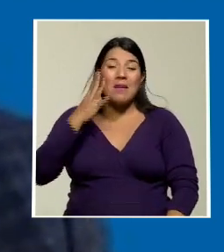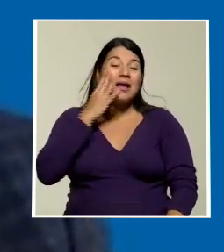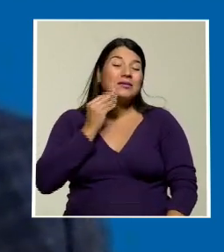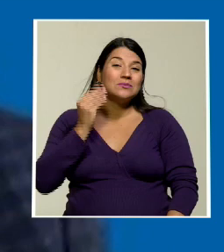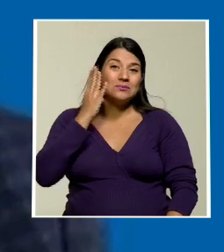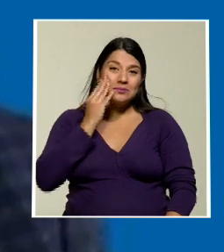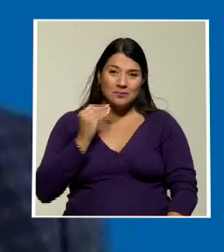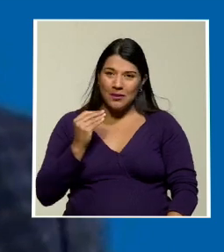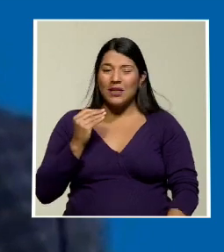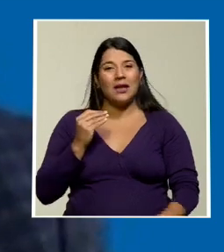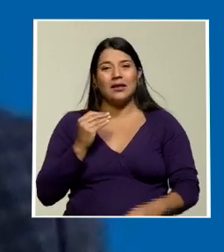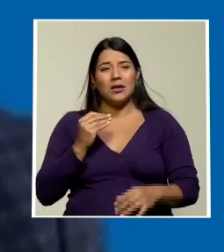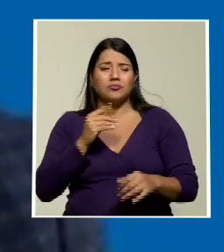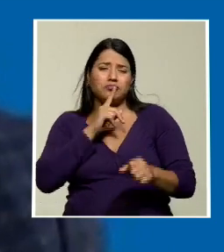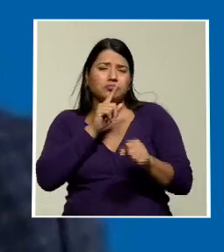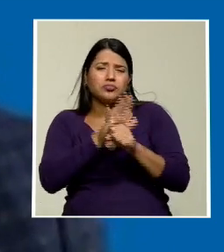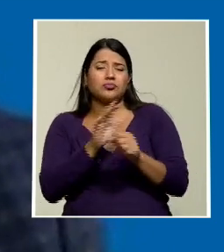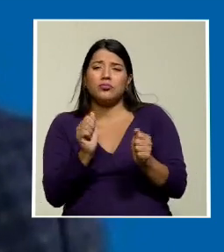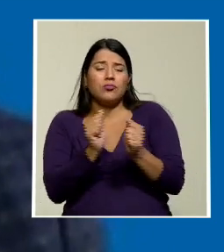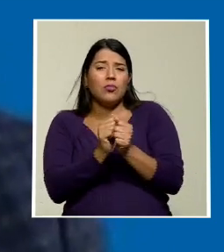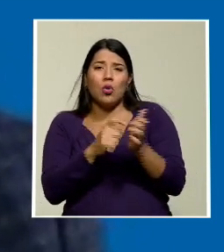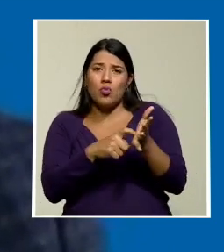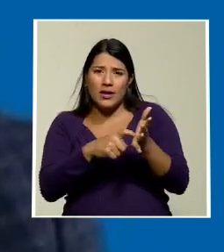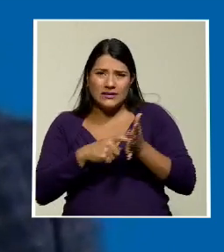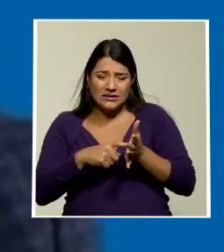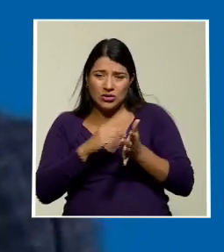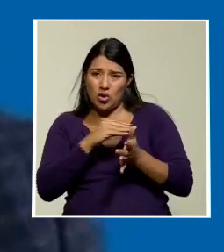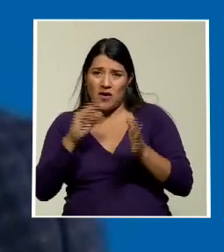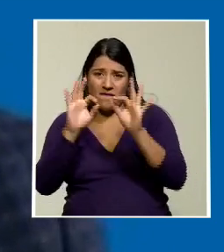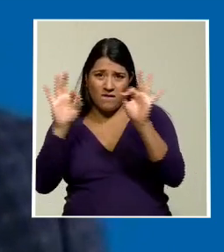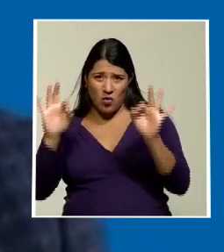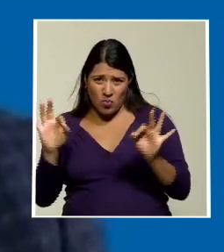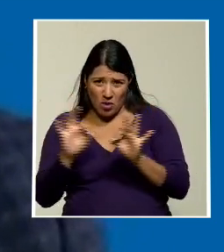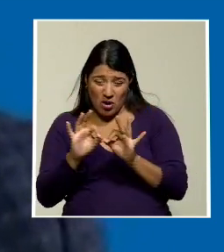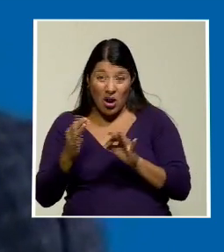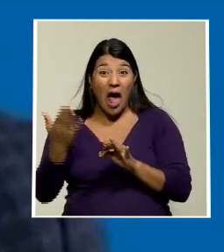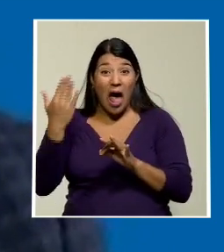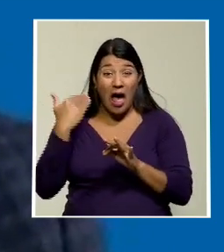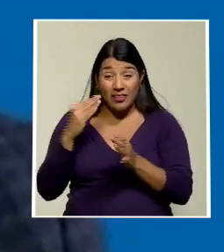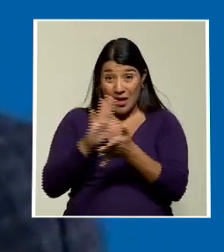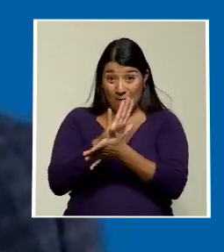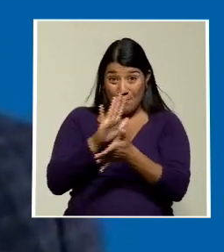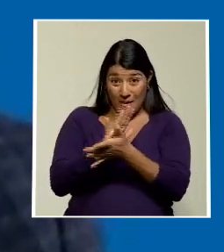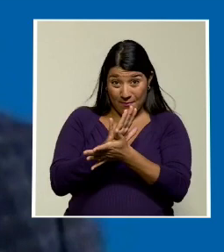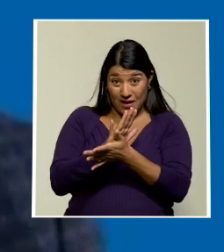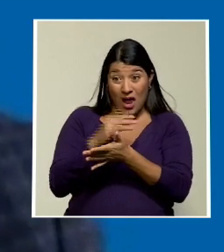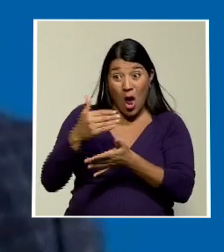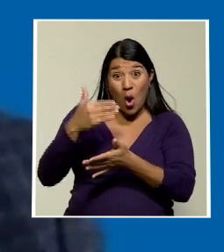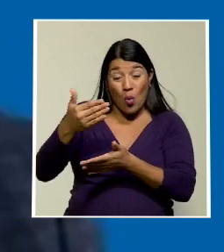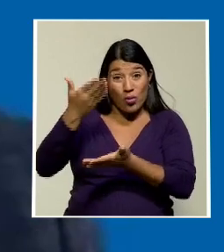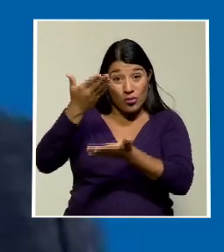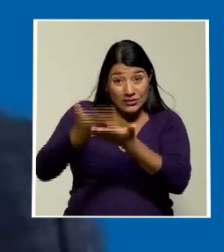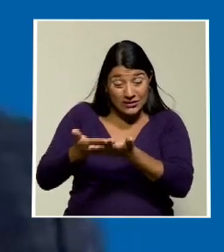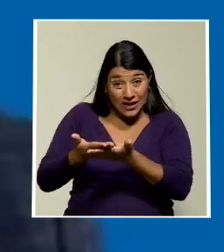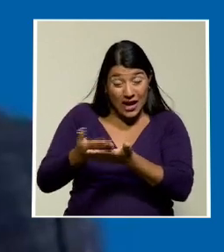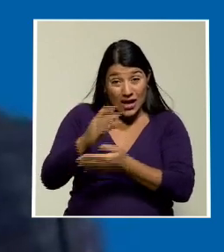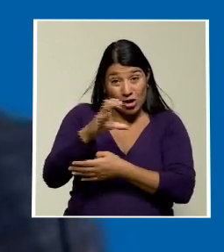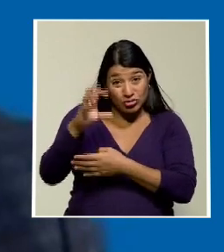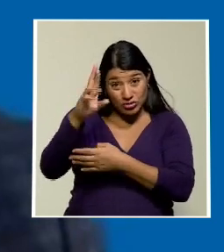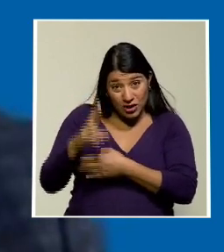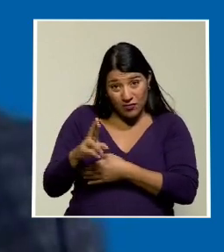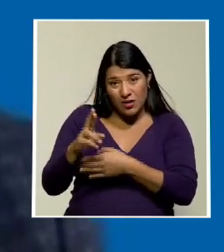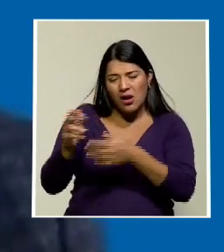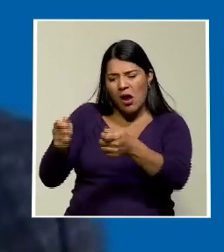de llenado de requisitos y de formularios, ¿verdad? Antes era, se llenaba vía papel. Cuando uno entraba al país había que llenar un